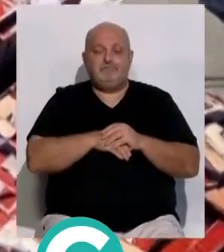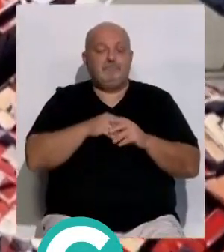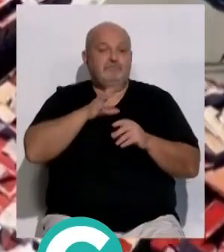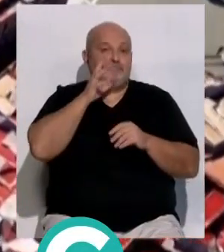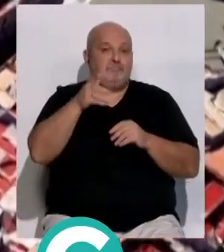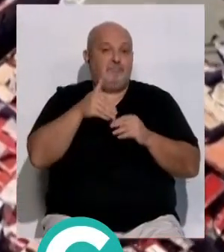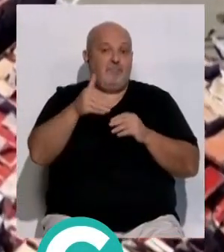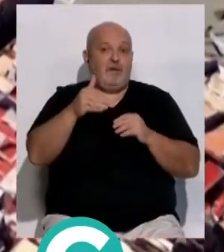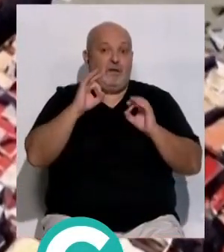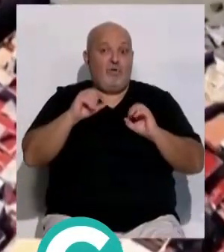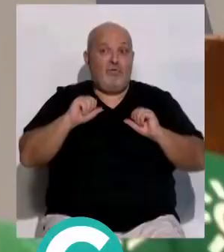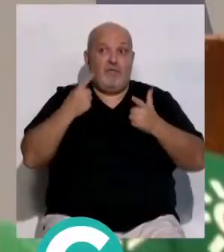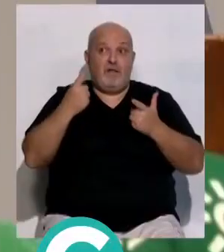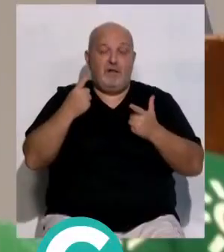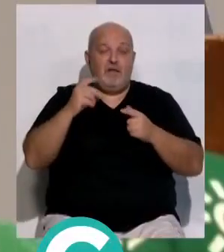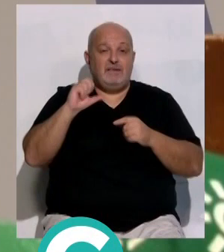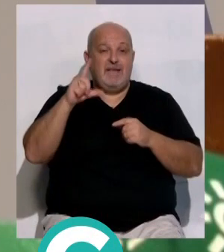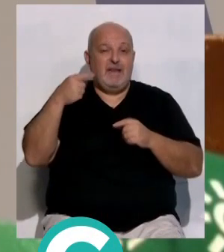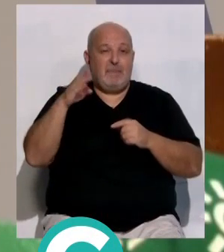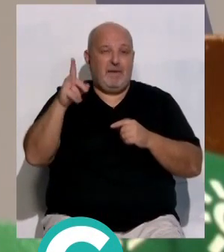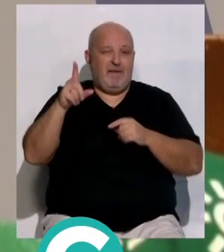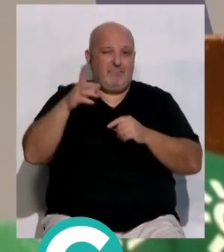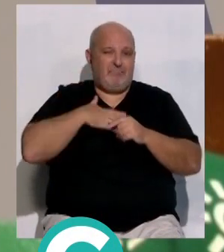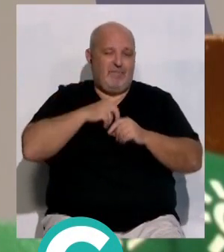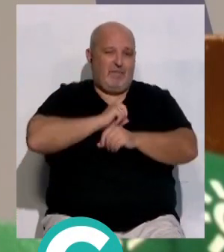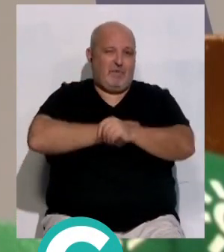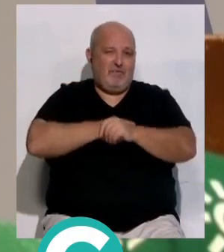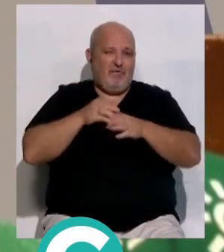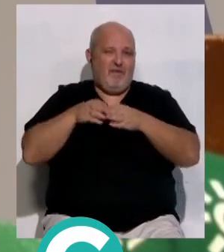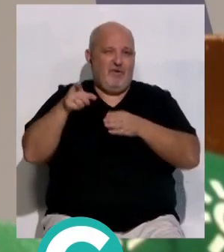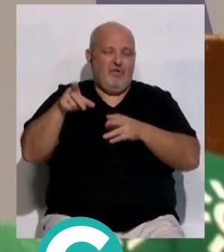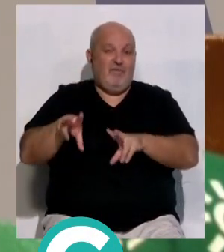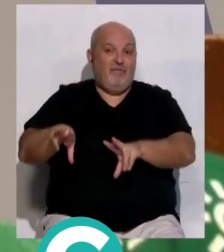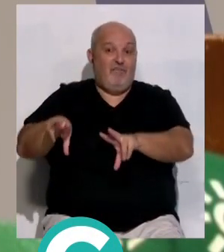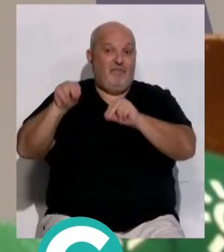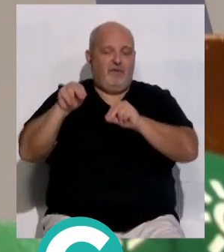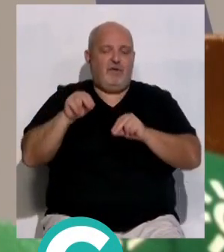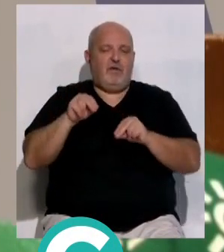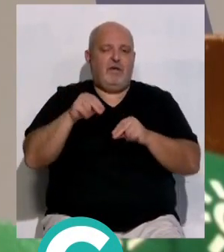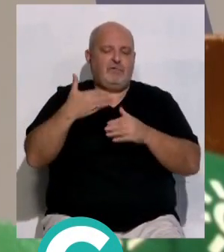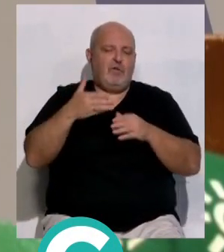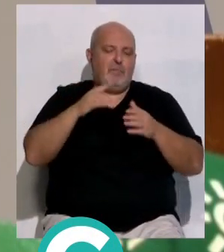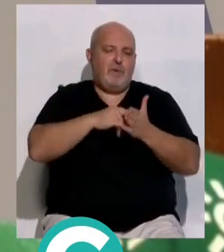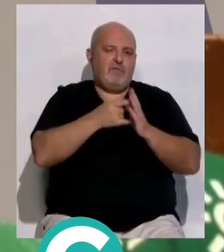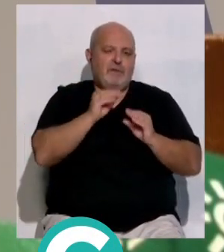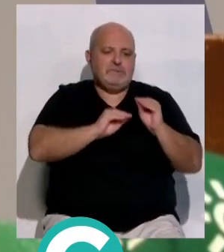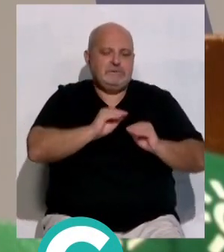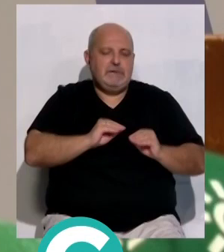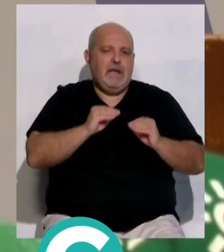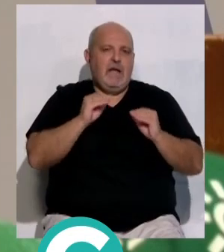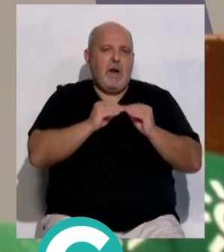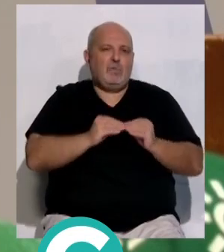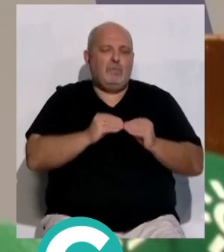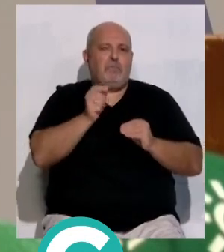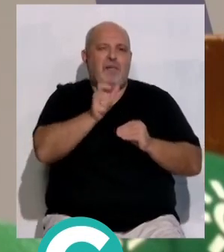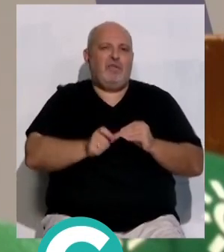tanto, hasta que no termine la SELGP, no podemos dar los últimos retos, que es al proyecto, para ajustar